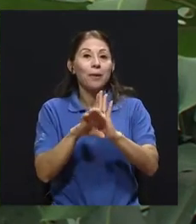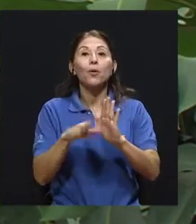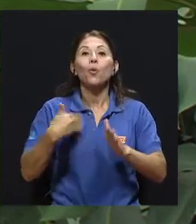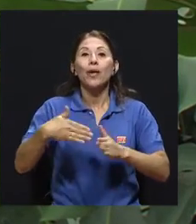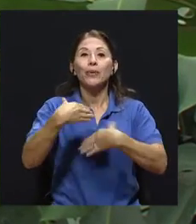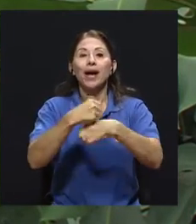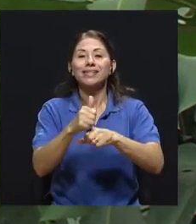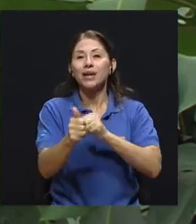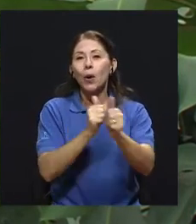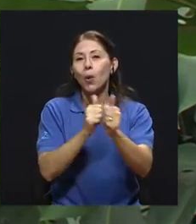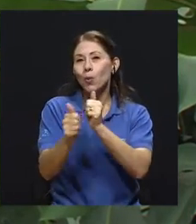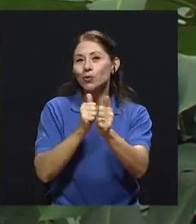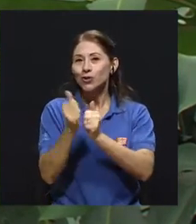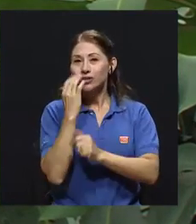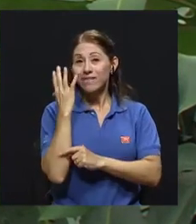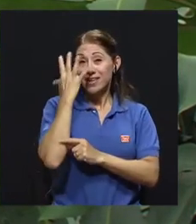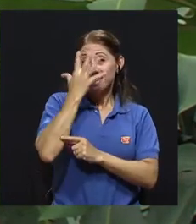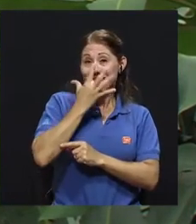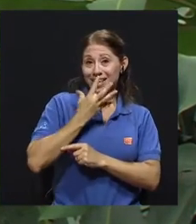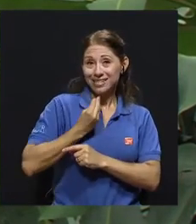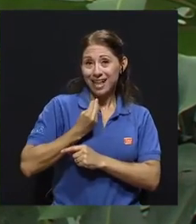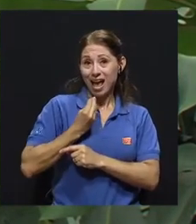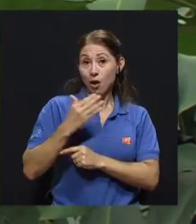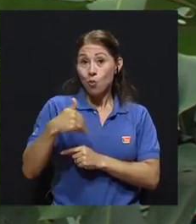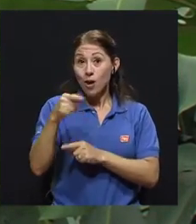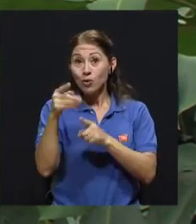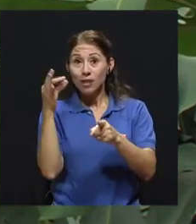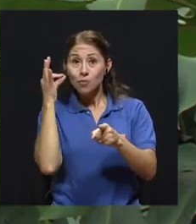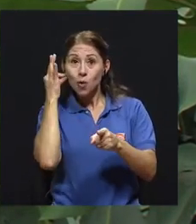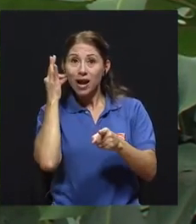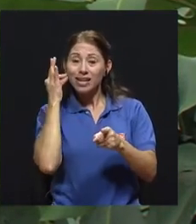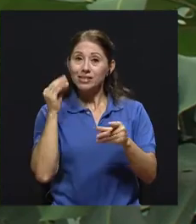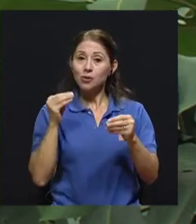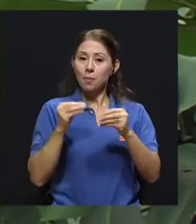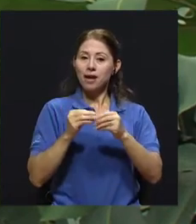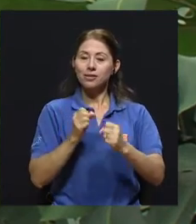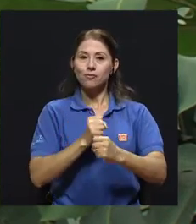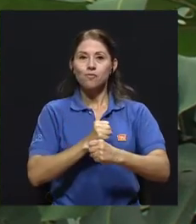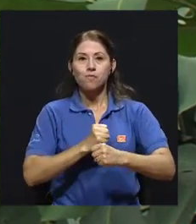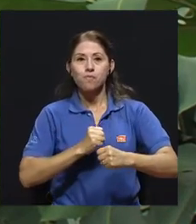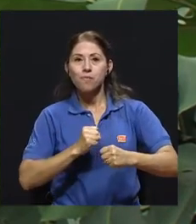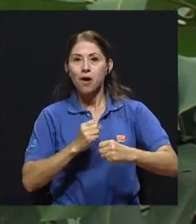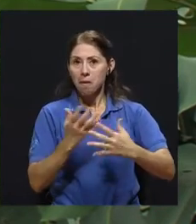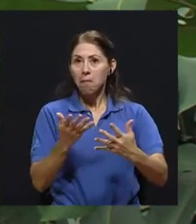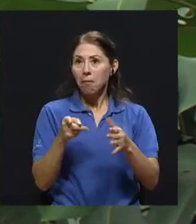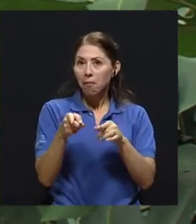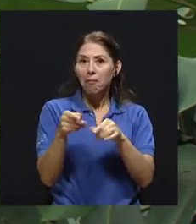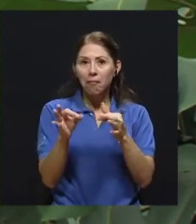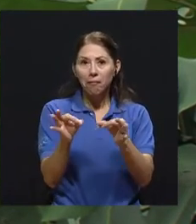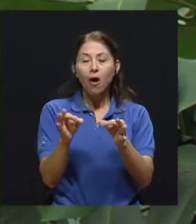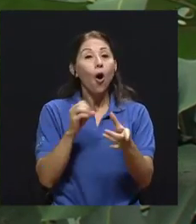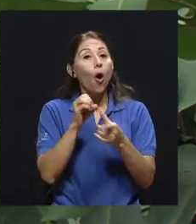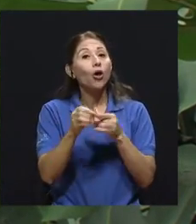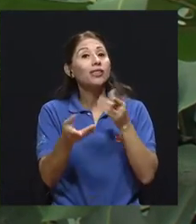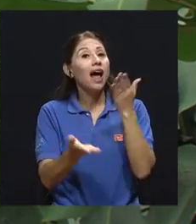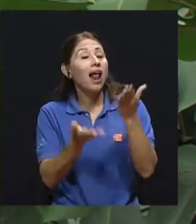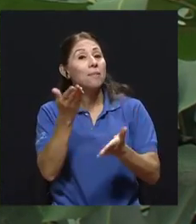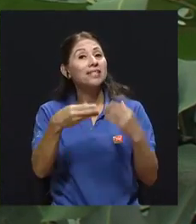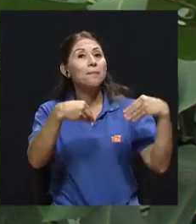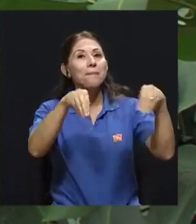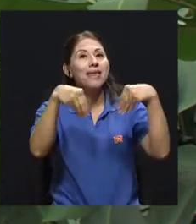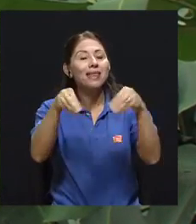de belleza y las modelos son de talla grande, ¿verdad? O de pronto lanzan un producto